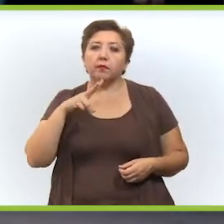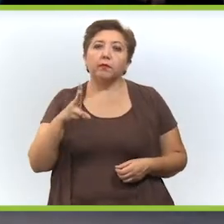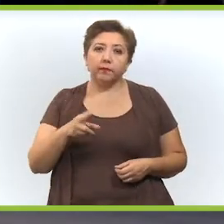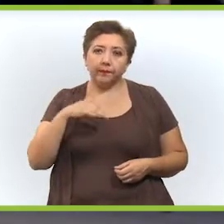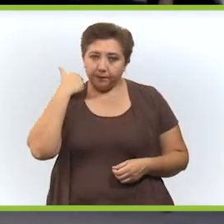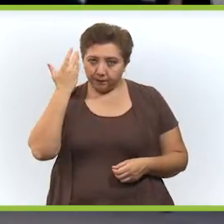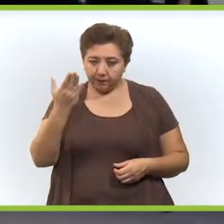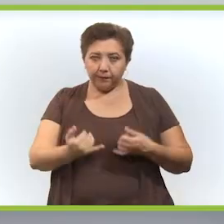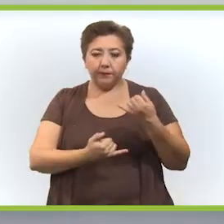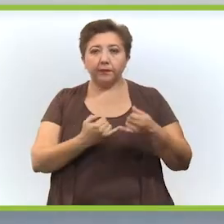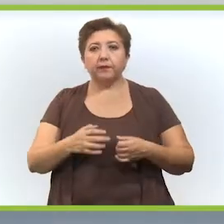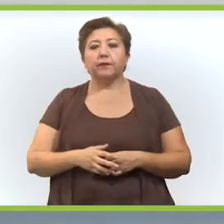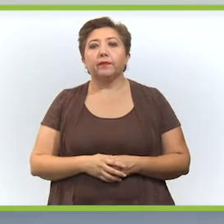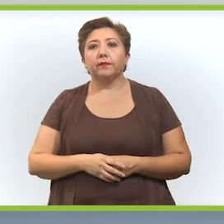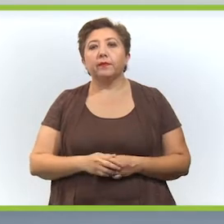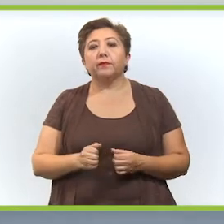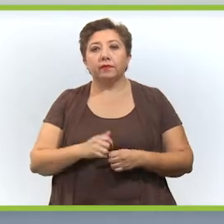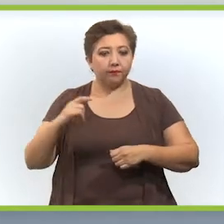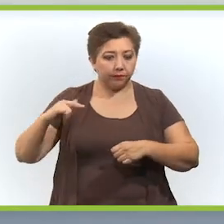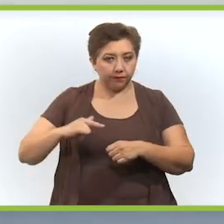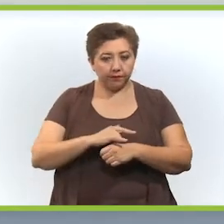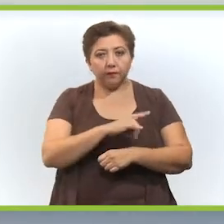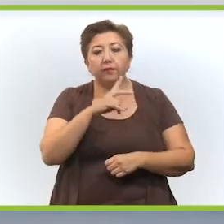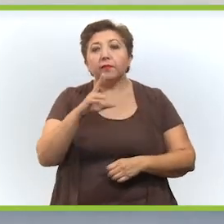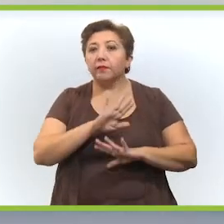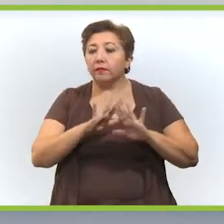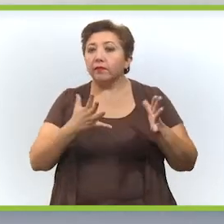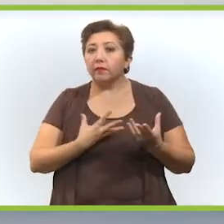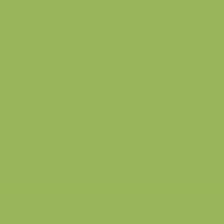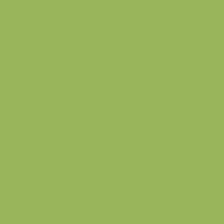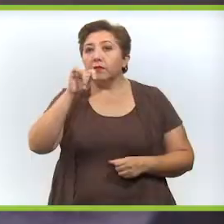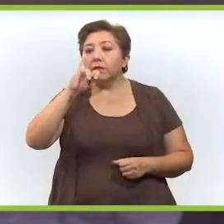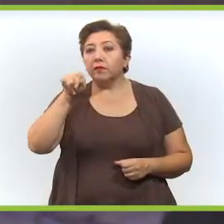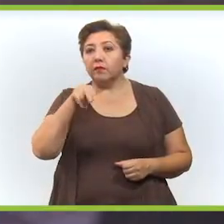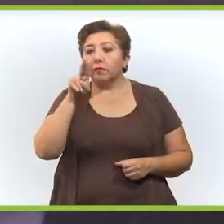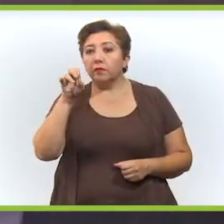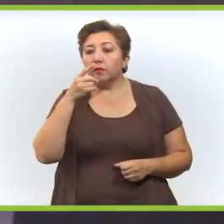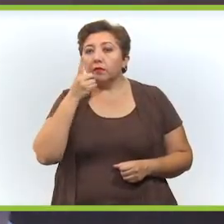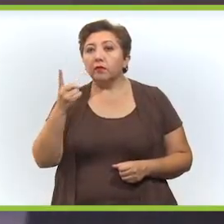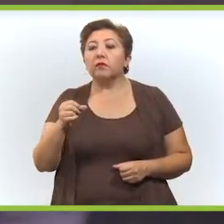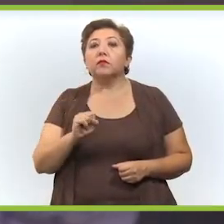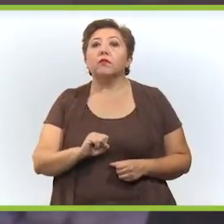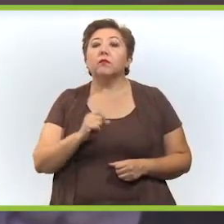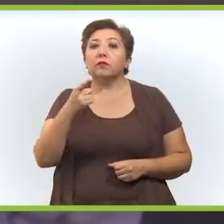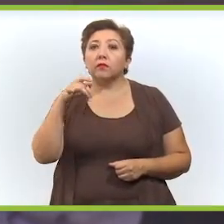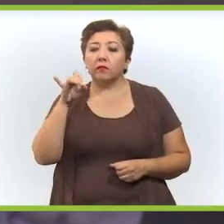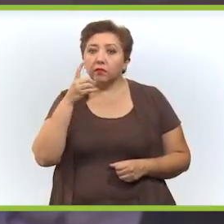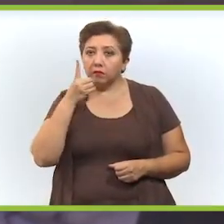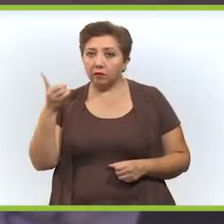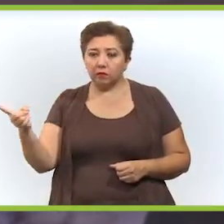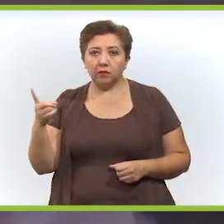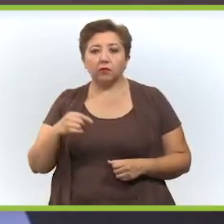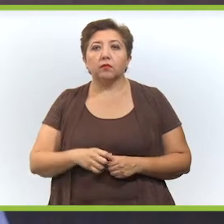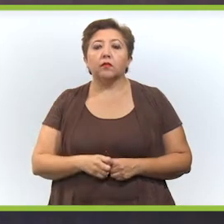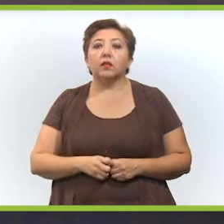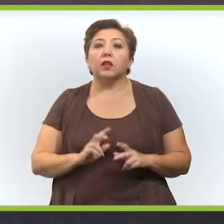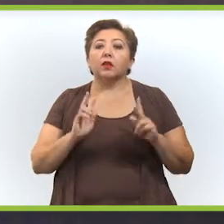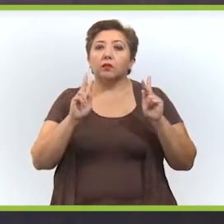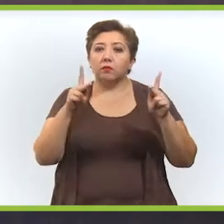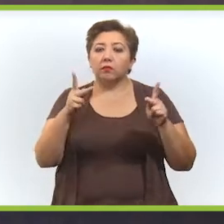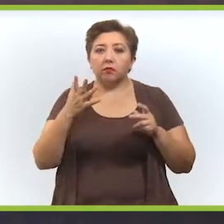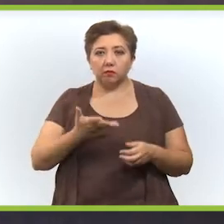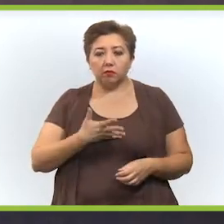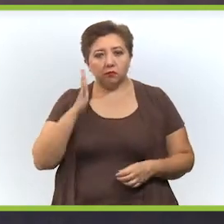visitarlos. Y con el vuelo que tenemos también ya a Tijuana, se cubre la parte de Los Ángeles porque se cruza ahí en el puente que se tiene directo. Así que